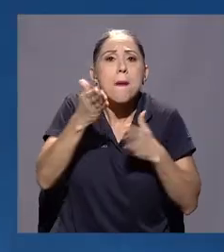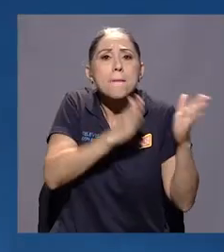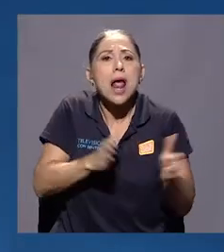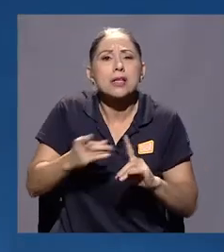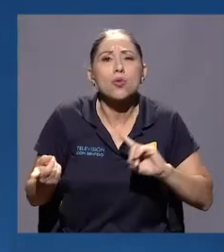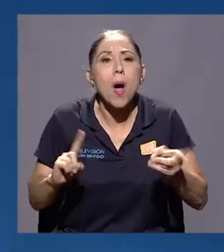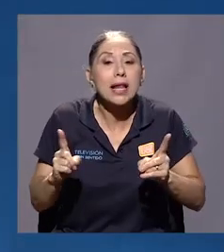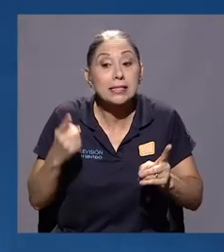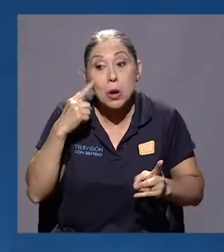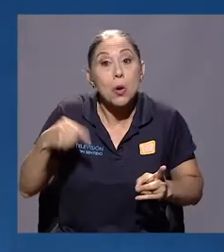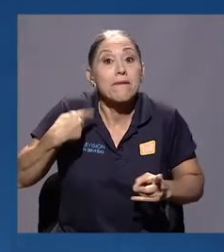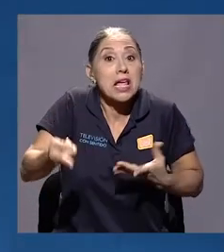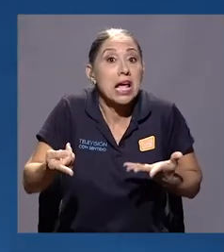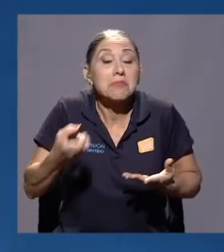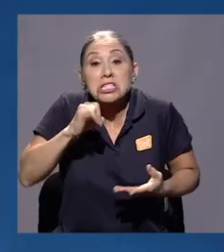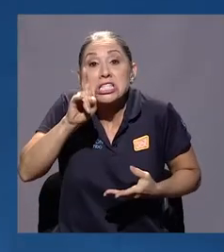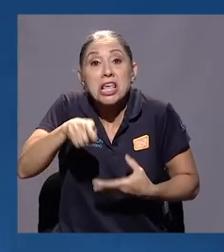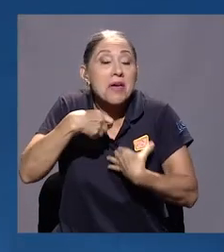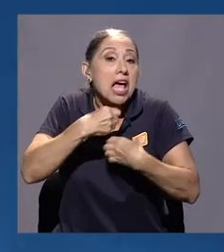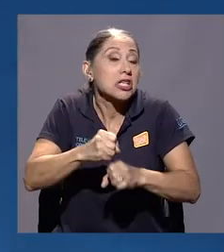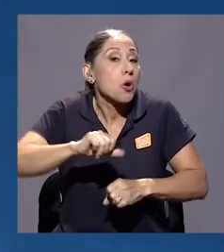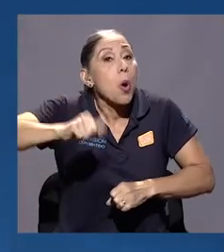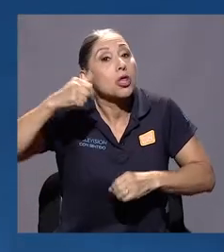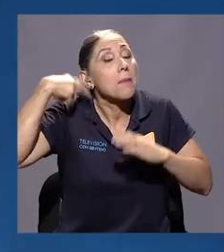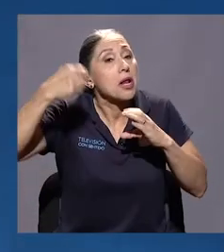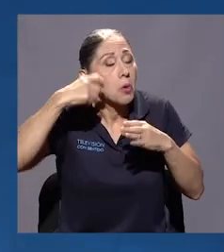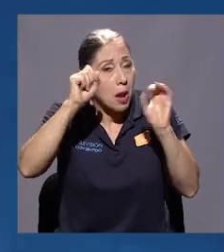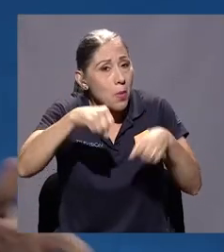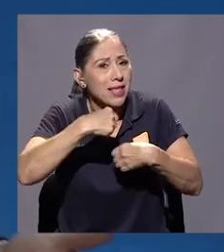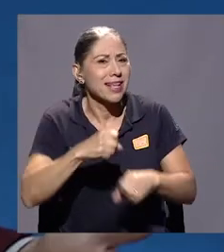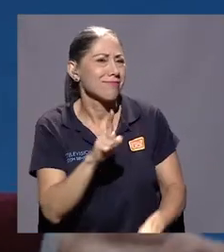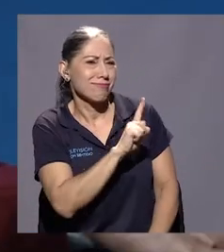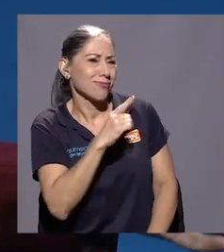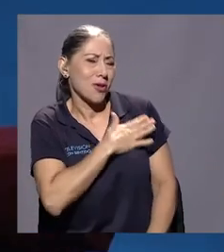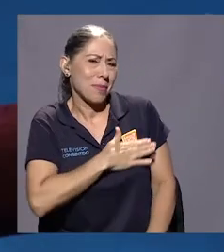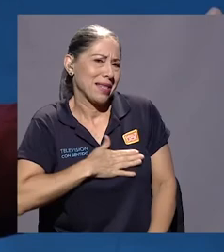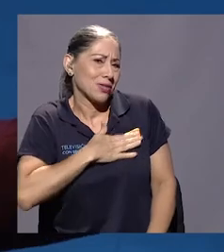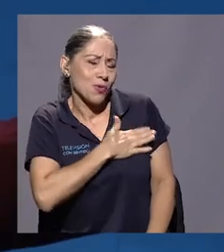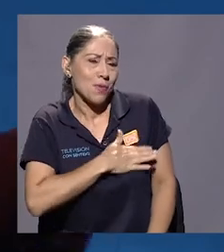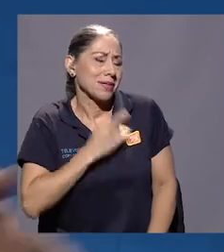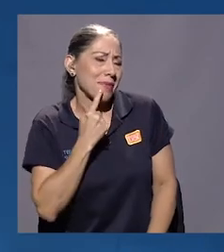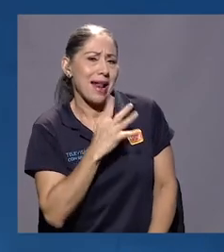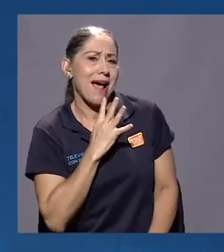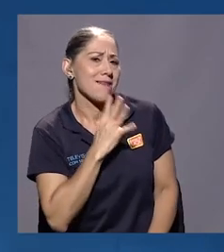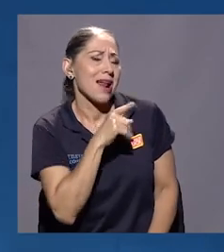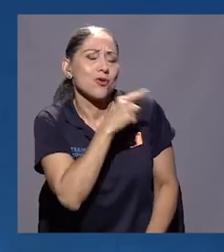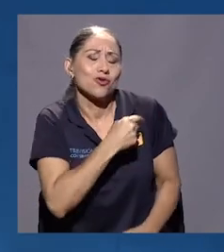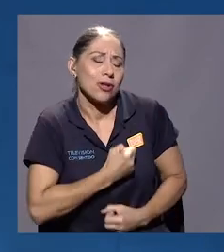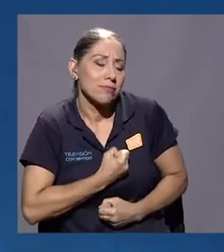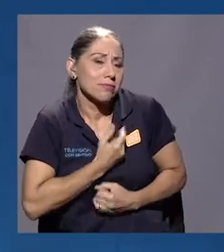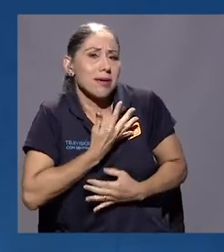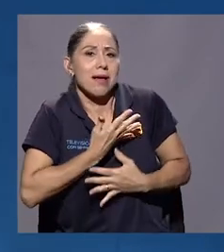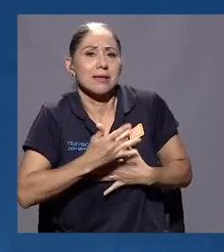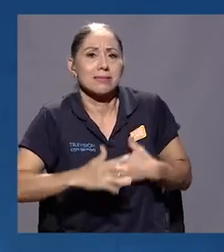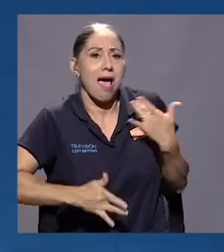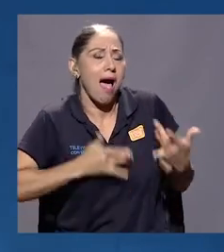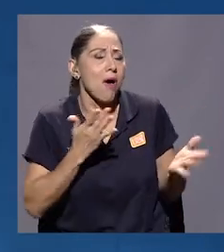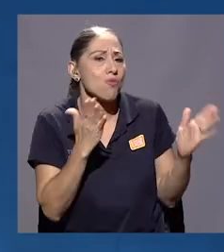y pues lo que venga, si hay que hacer otra película, la hacemos. Larry, no tienes que pedir disculpas para hablar de lo que te nace, eso no hay ningún problema.